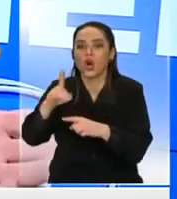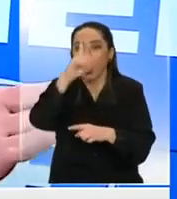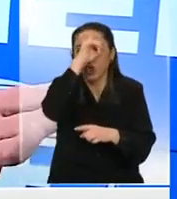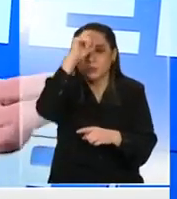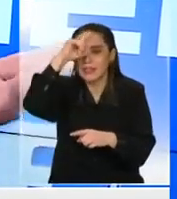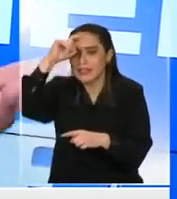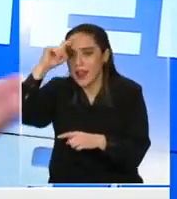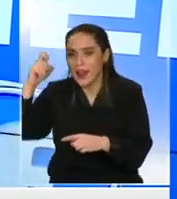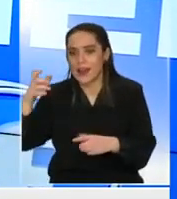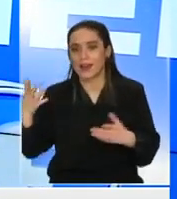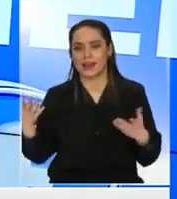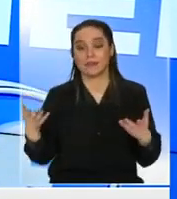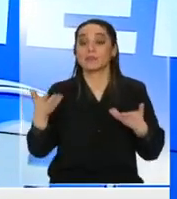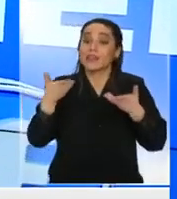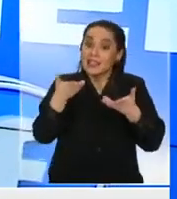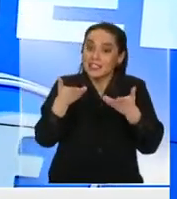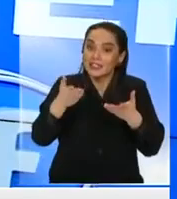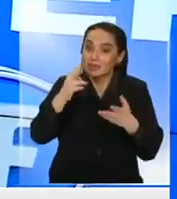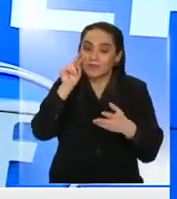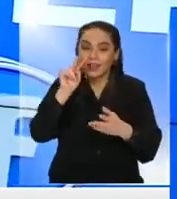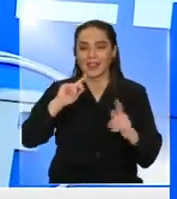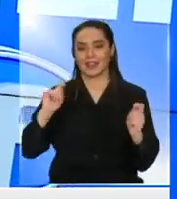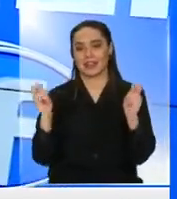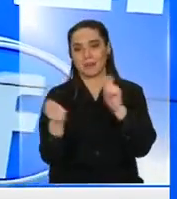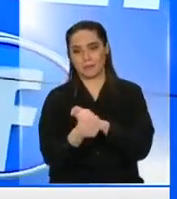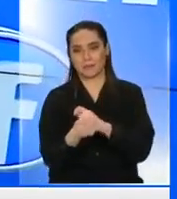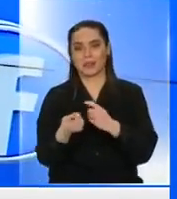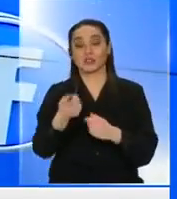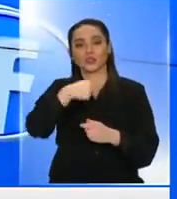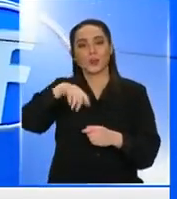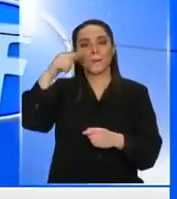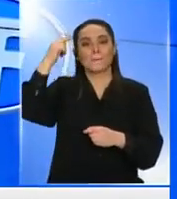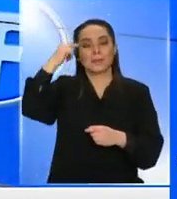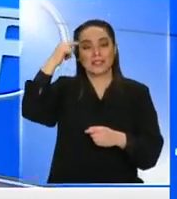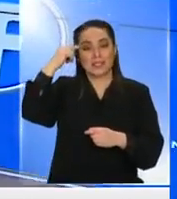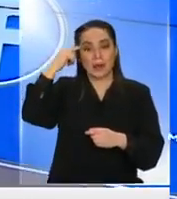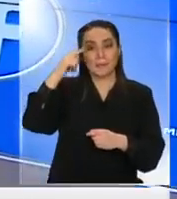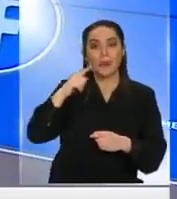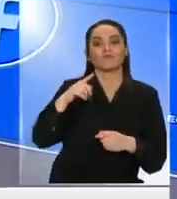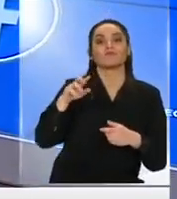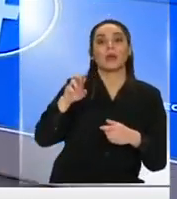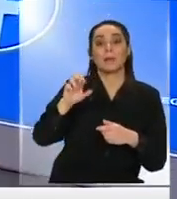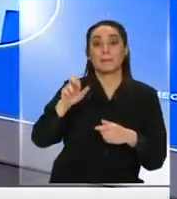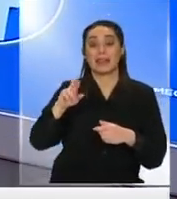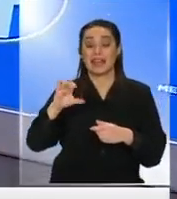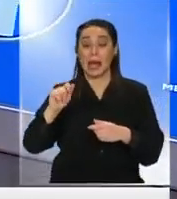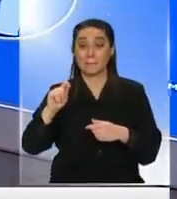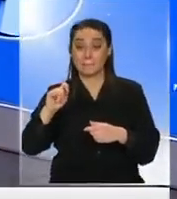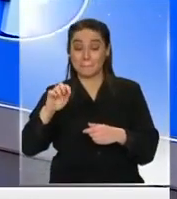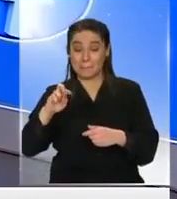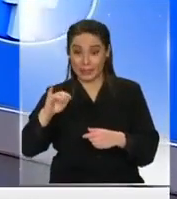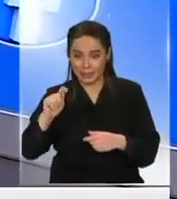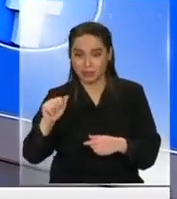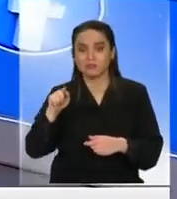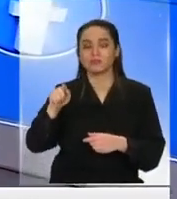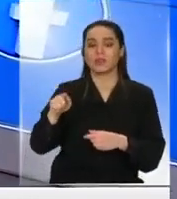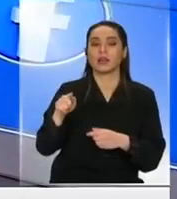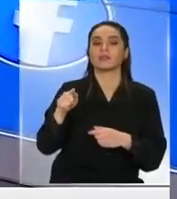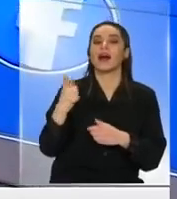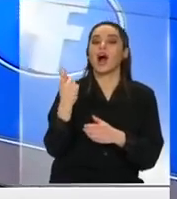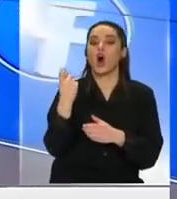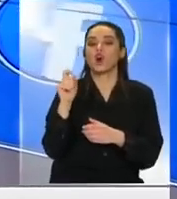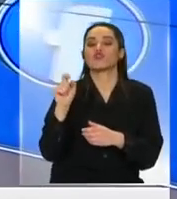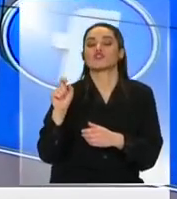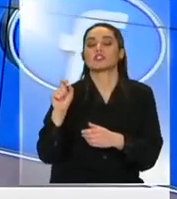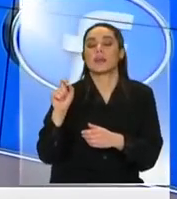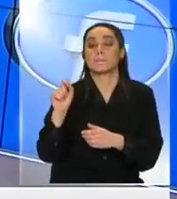esto es lo que hay que cambiar efectivamente estamos pensando en llevar el per cápita que hoy día está en 7000 a 11000 de tal manera que esas diferencias